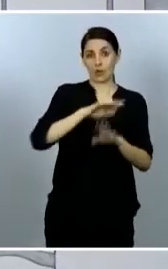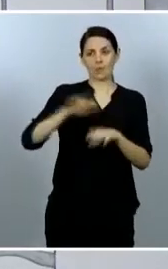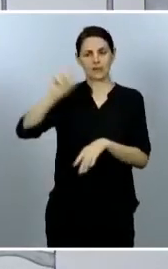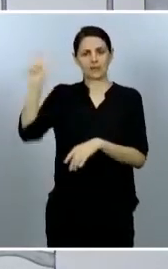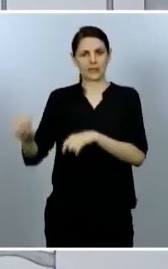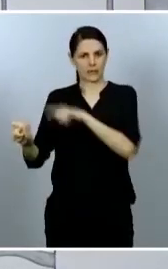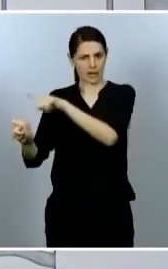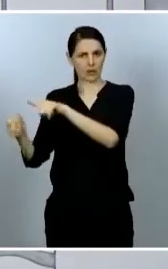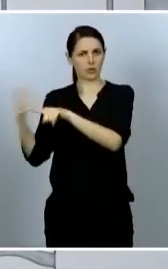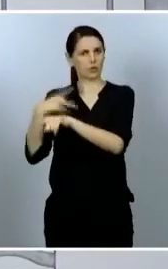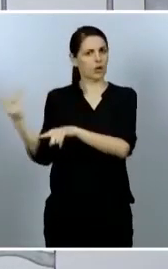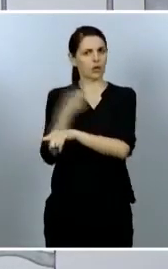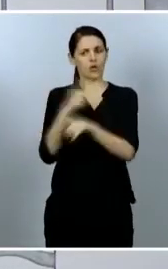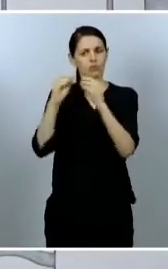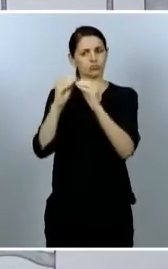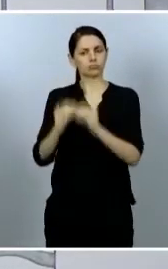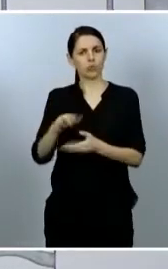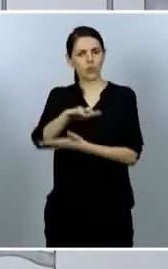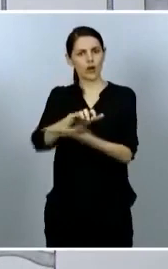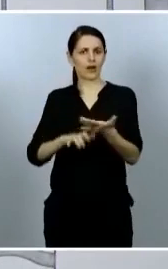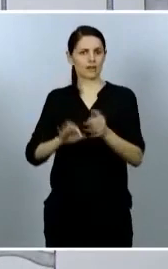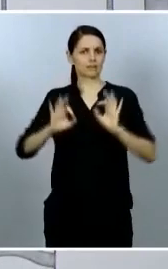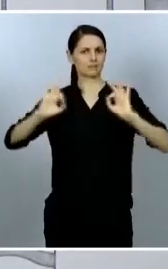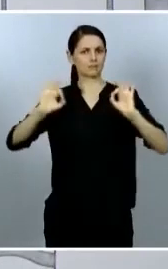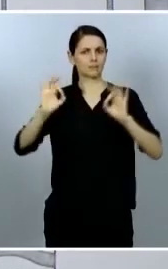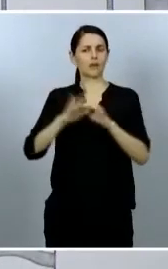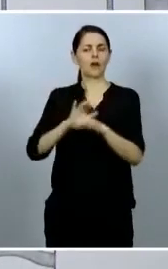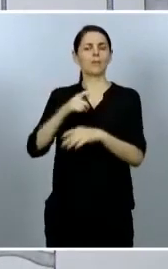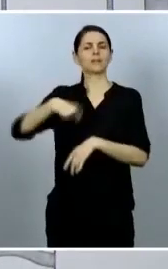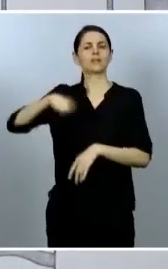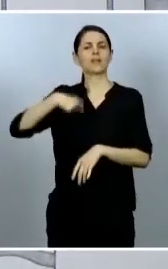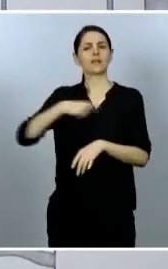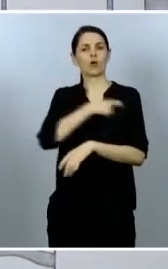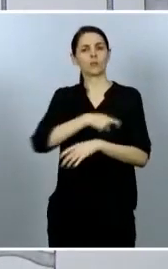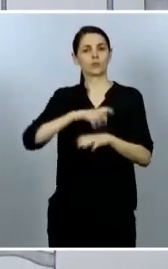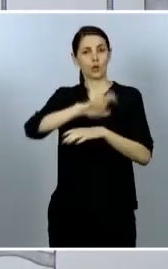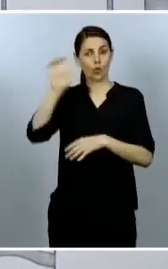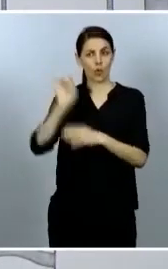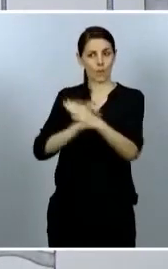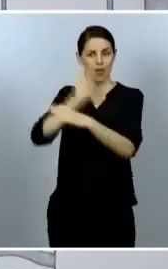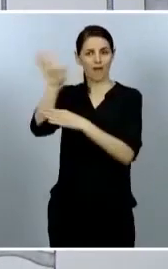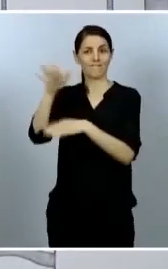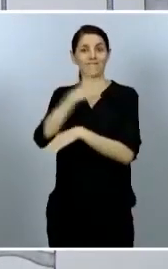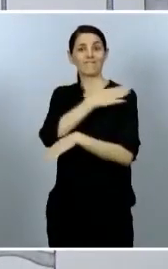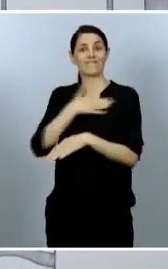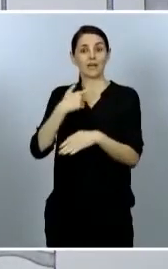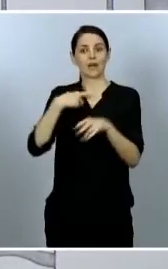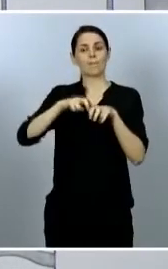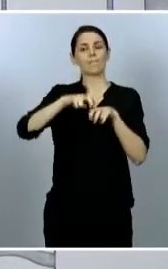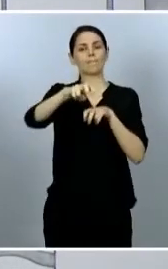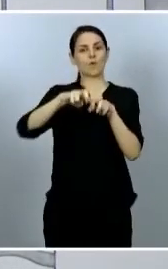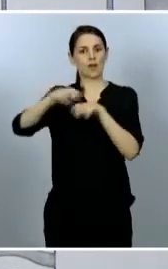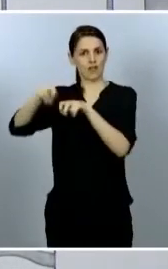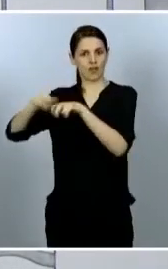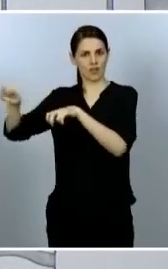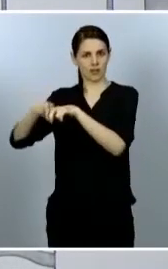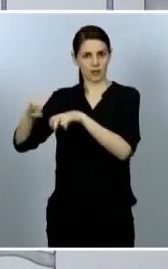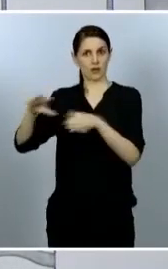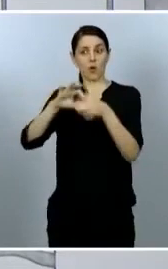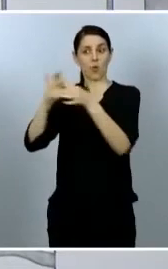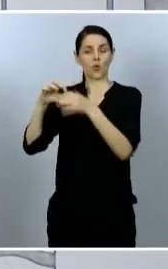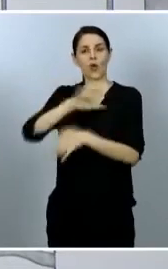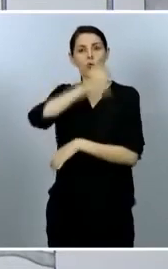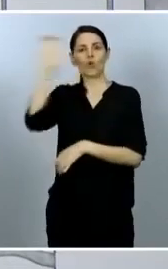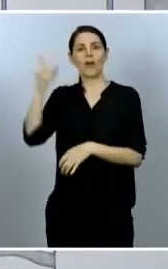la Comisión Europea sobre la recuperación de la libertad de movimiento en el espacio Unión Europea o en el espacio